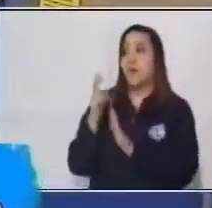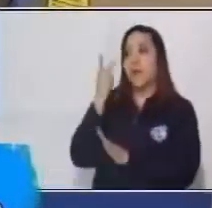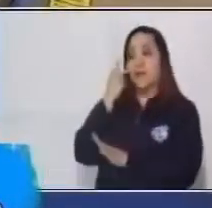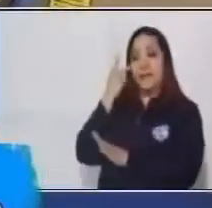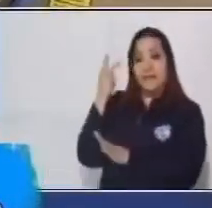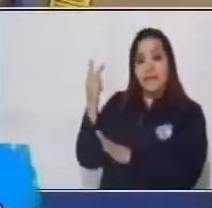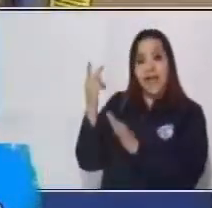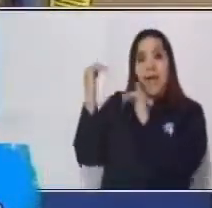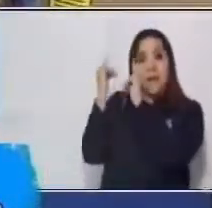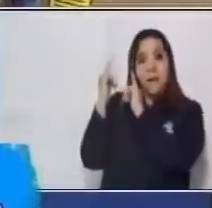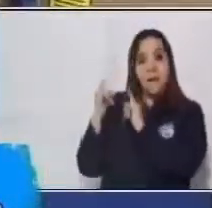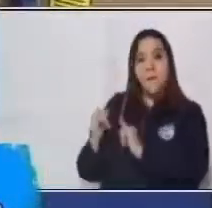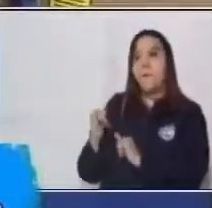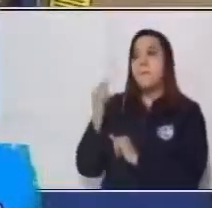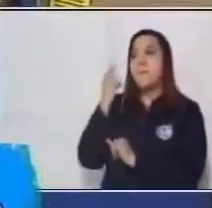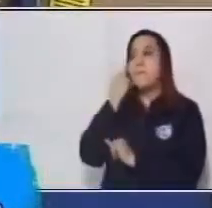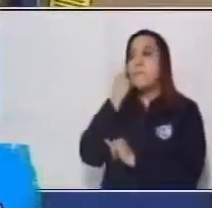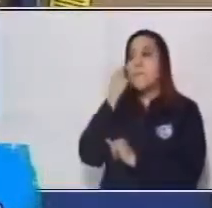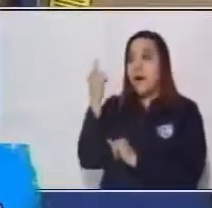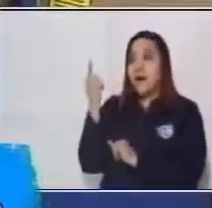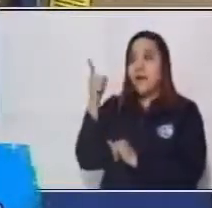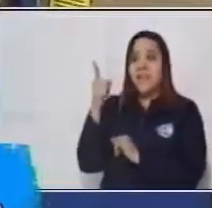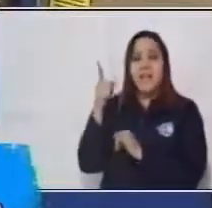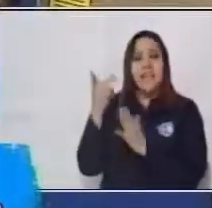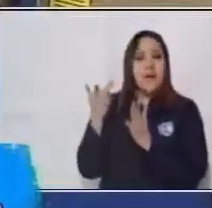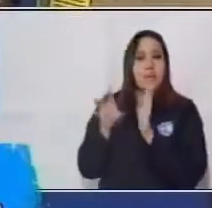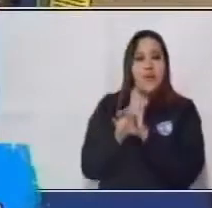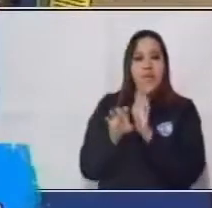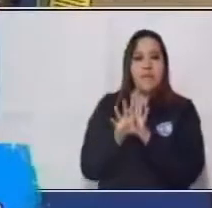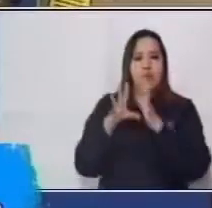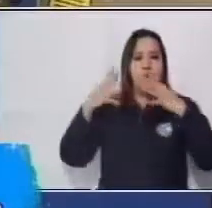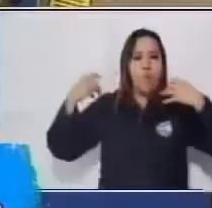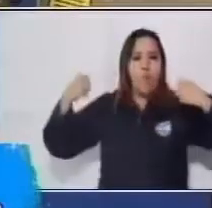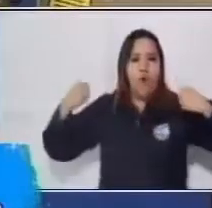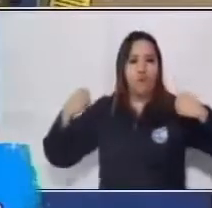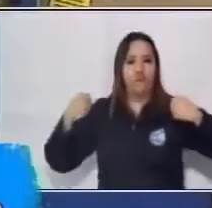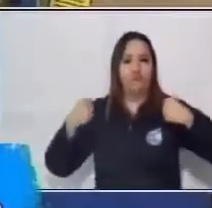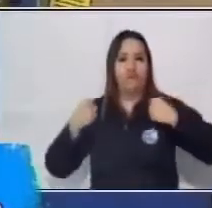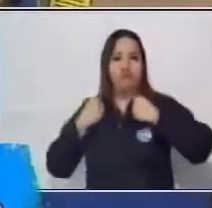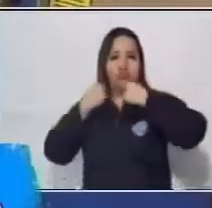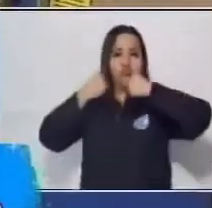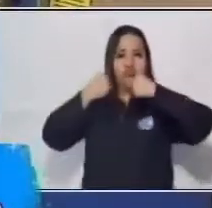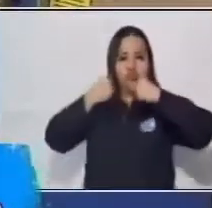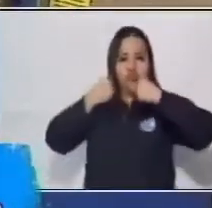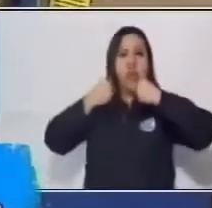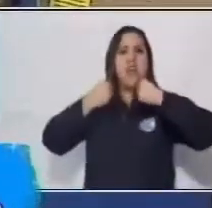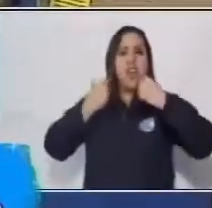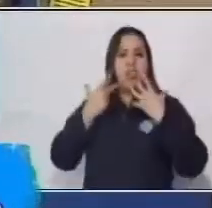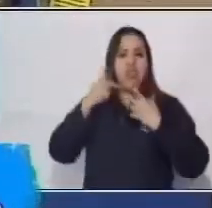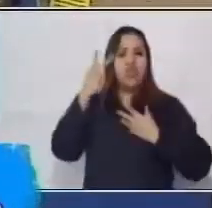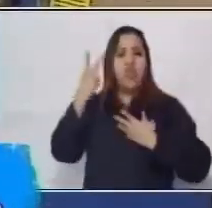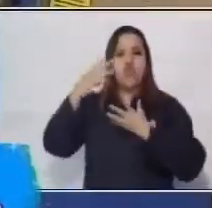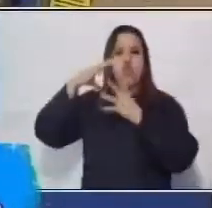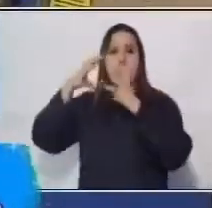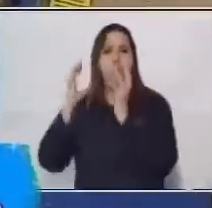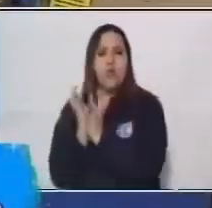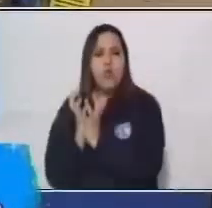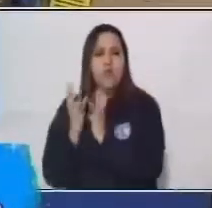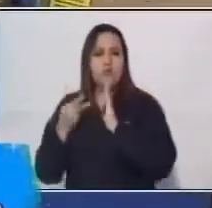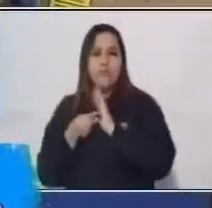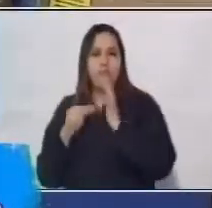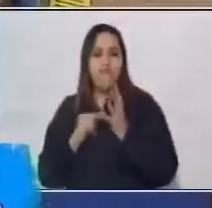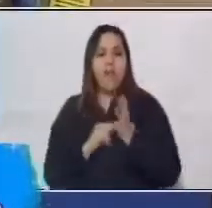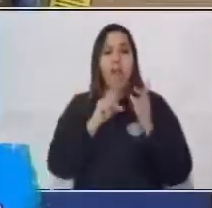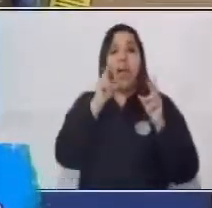es el choque de esos dos mundos, ¿verdad? Los pueblos originarios y todo lo que es la colonización.